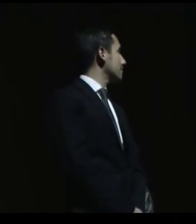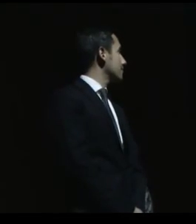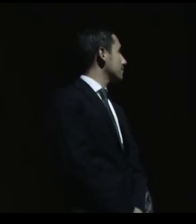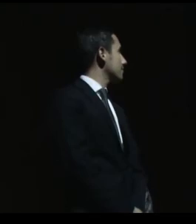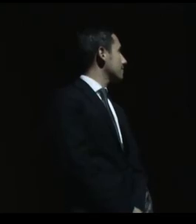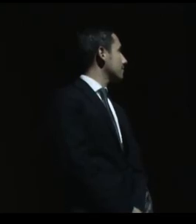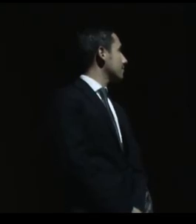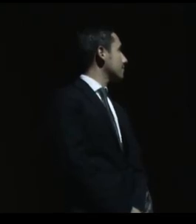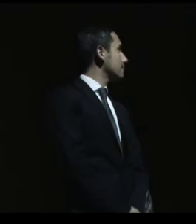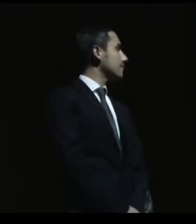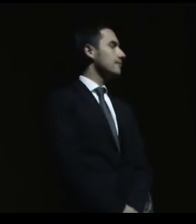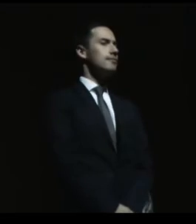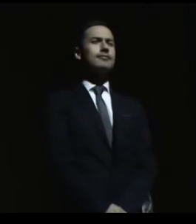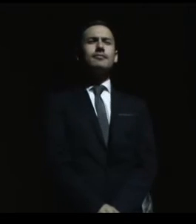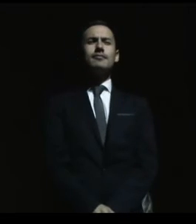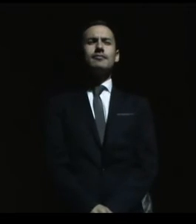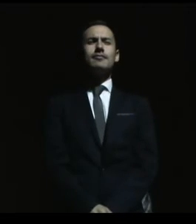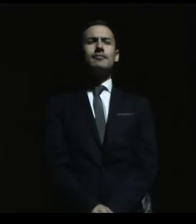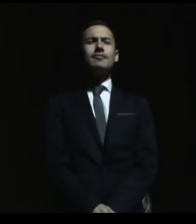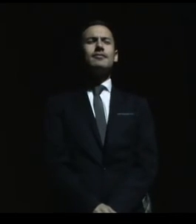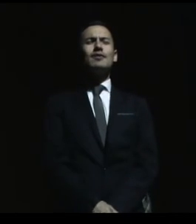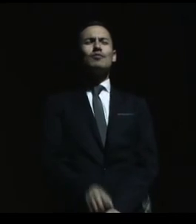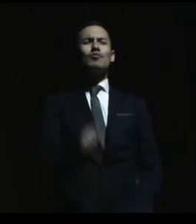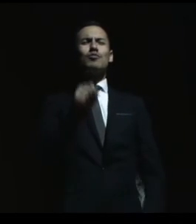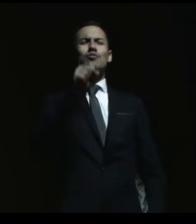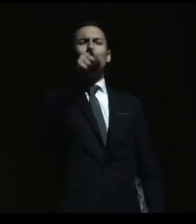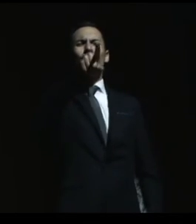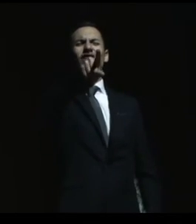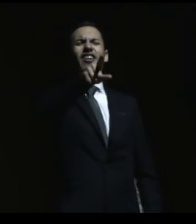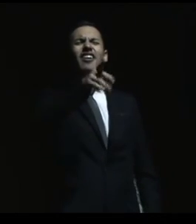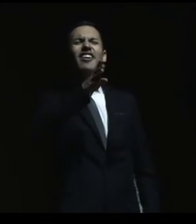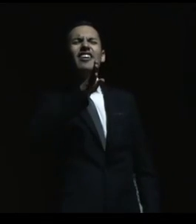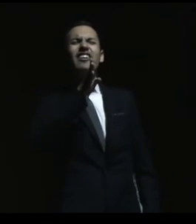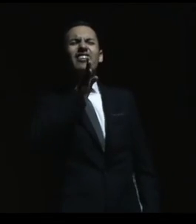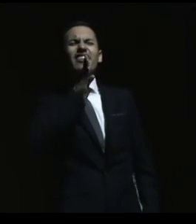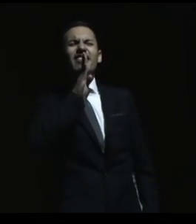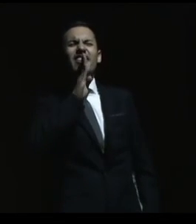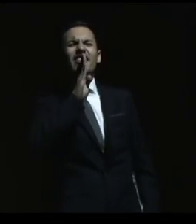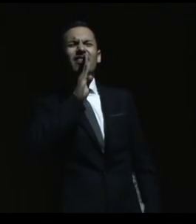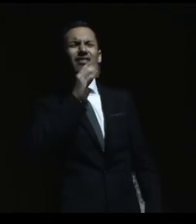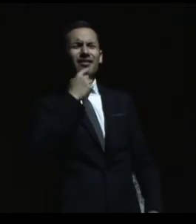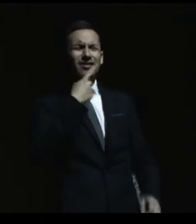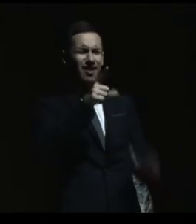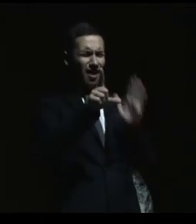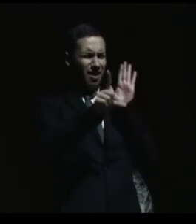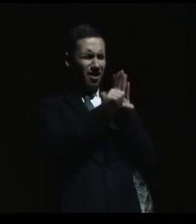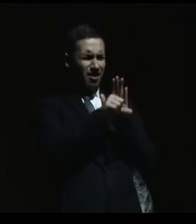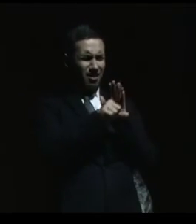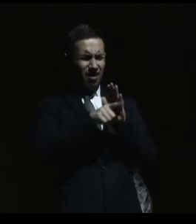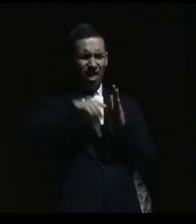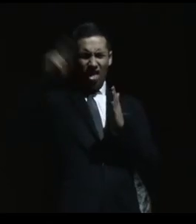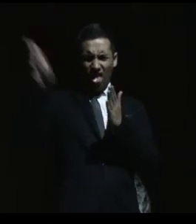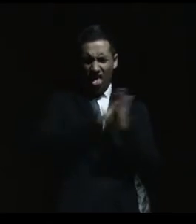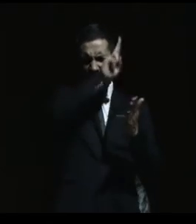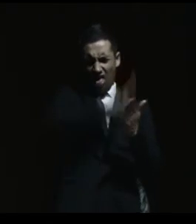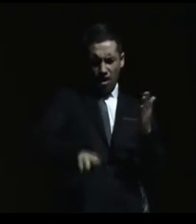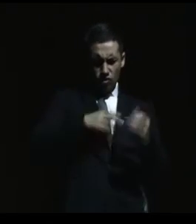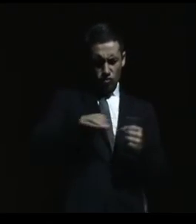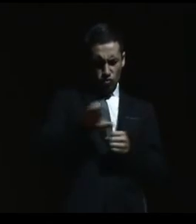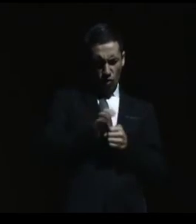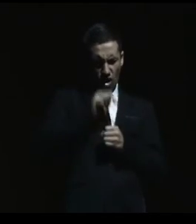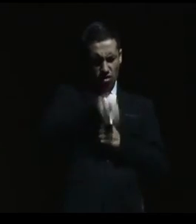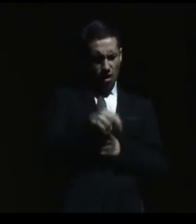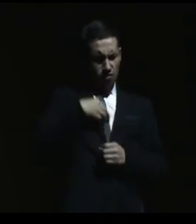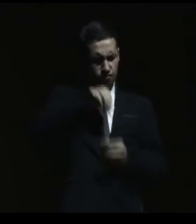a mí me gustaría saber quién fue el que instituyó la ley esta que a uno le cortan toda la ciudadanía estando en un neuro